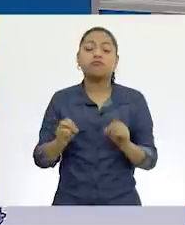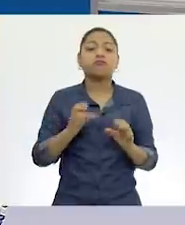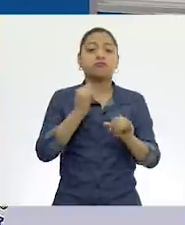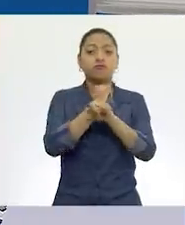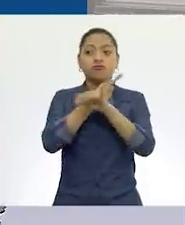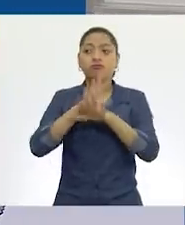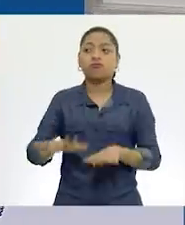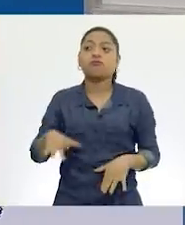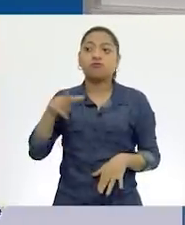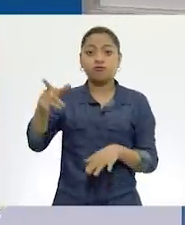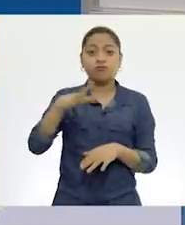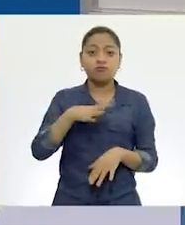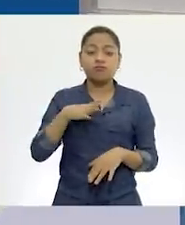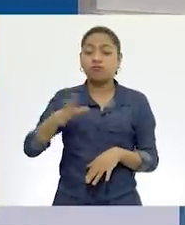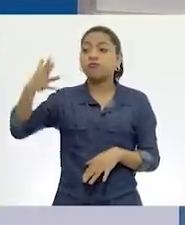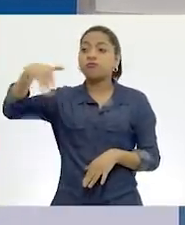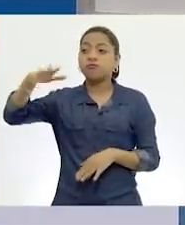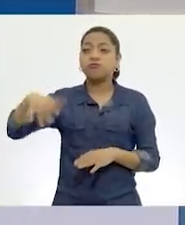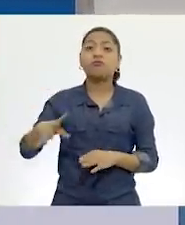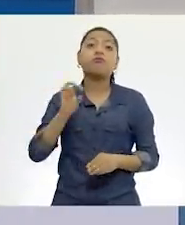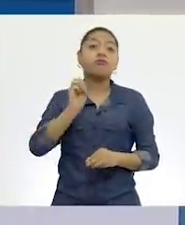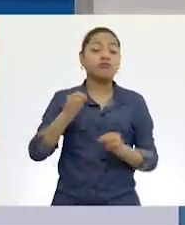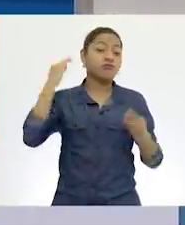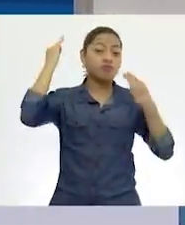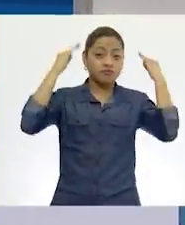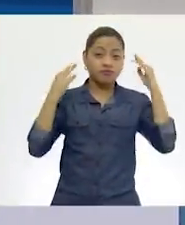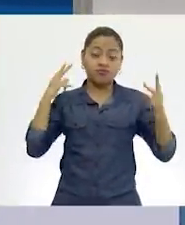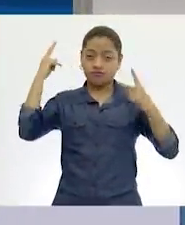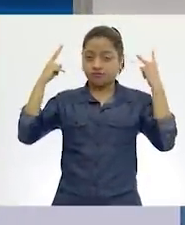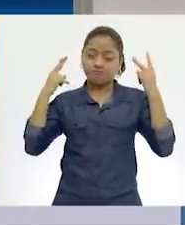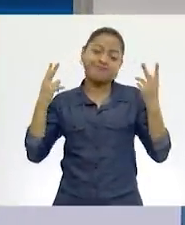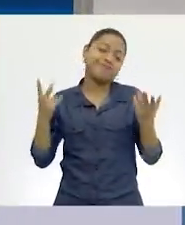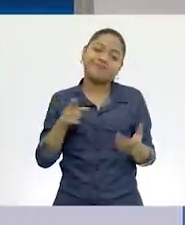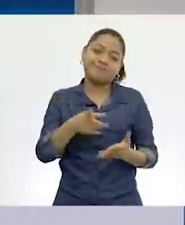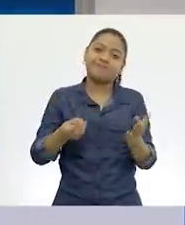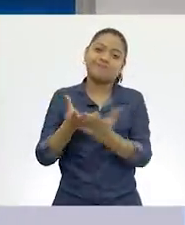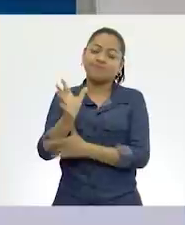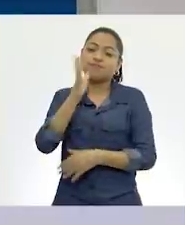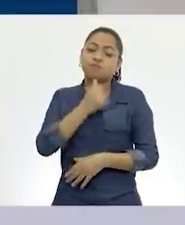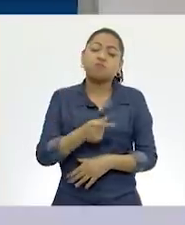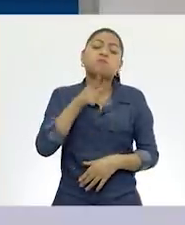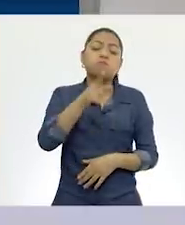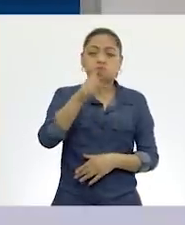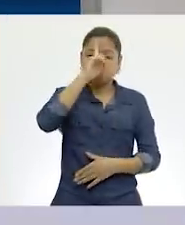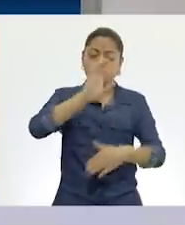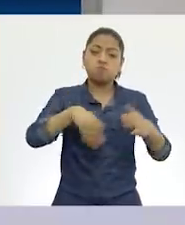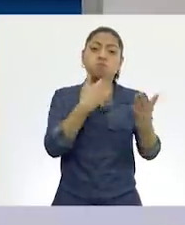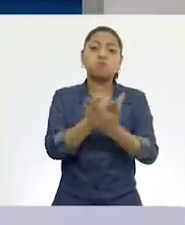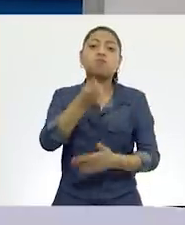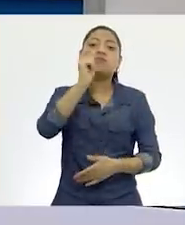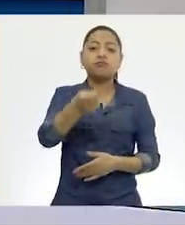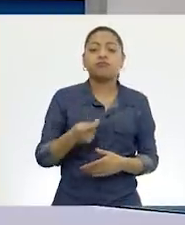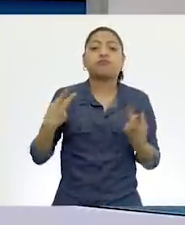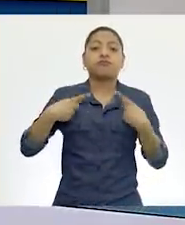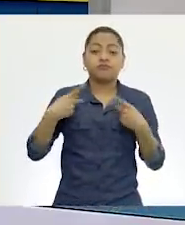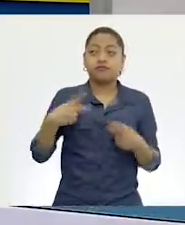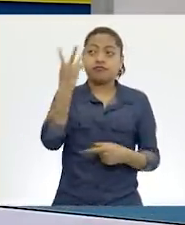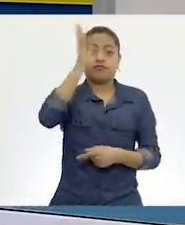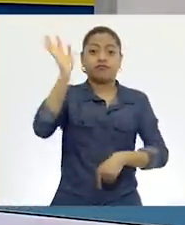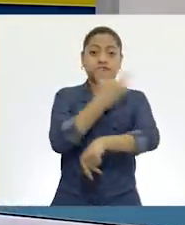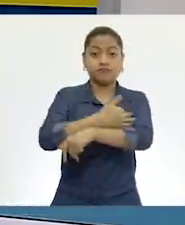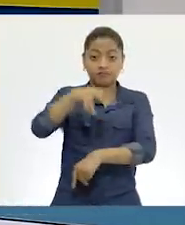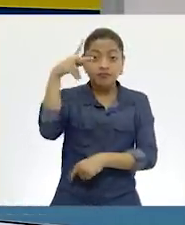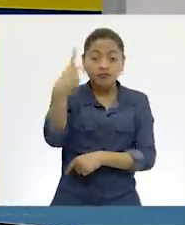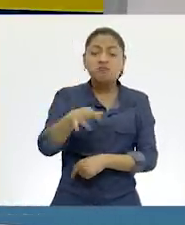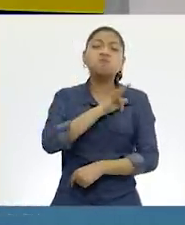algún monumento o ir a algún museo, pues lo que nosotros te sugerimos es que puedas entrevistar a alguien de tu familia o